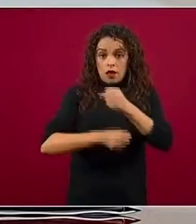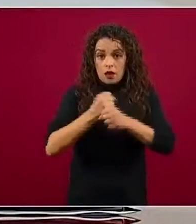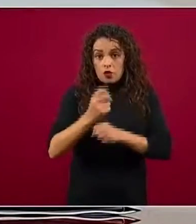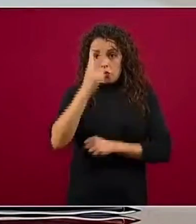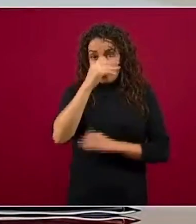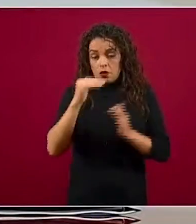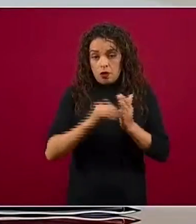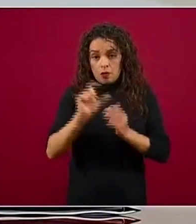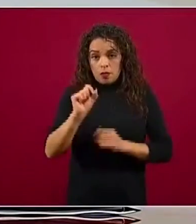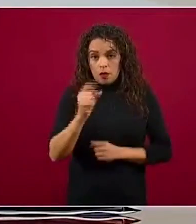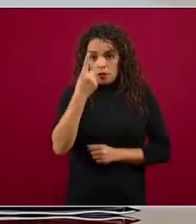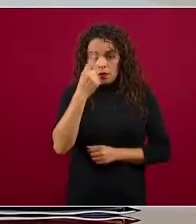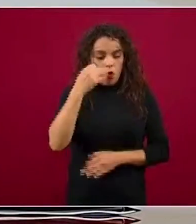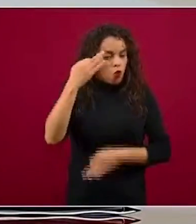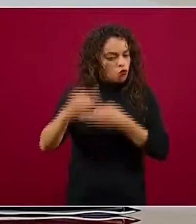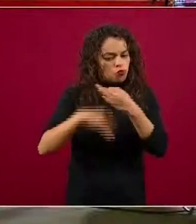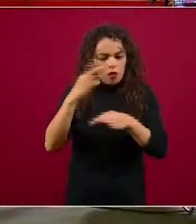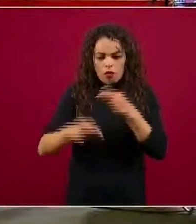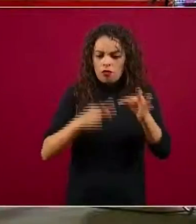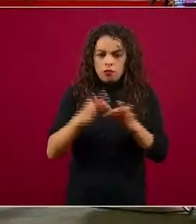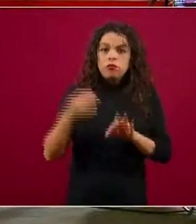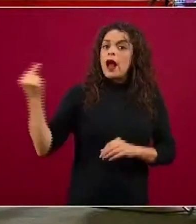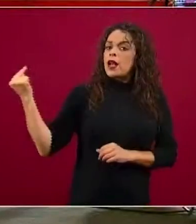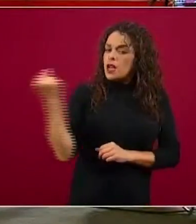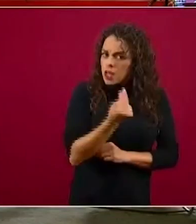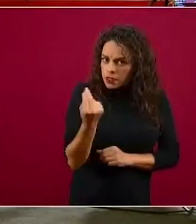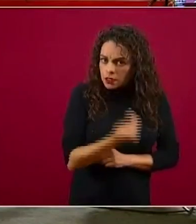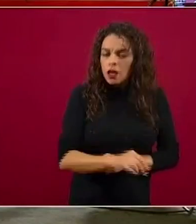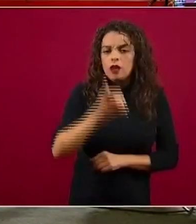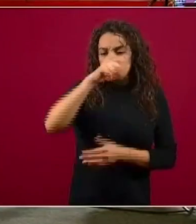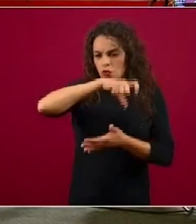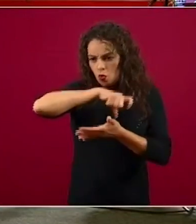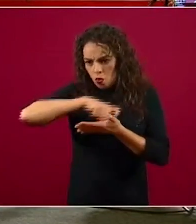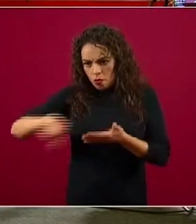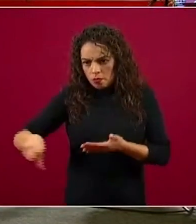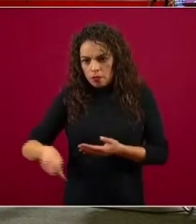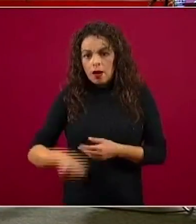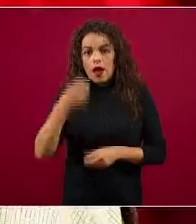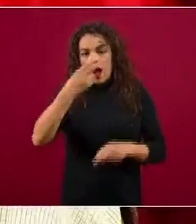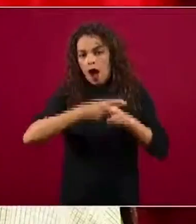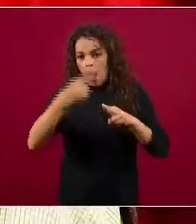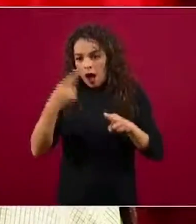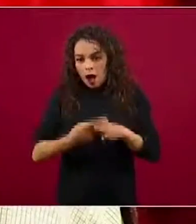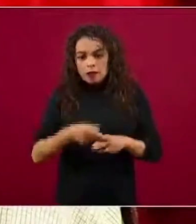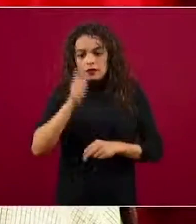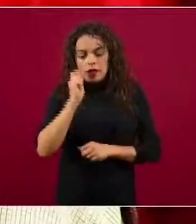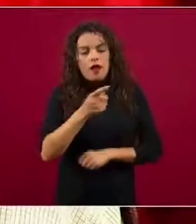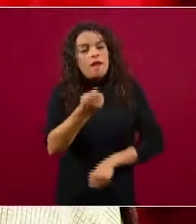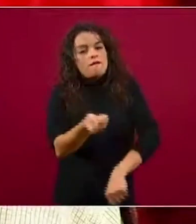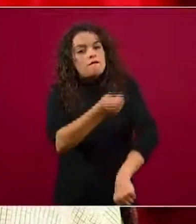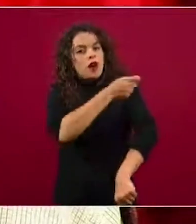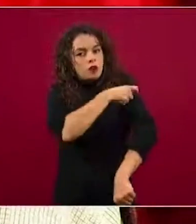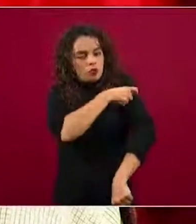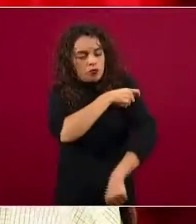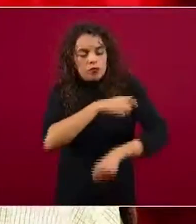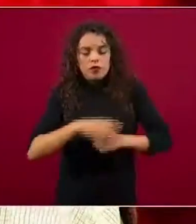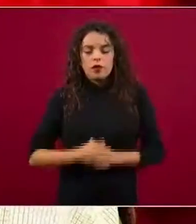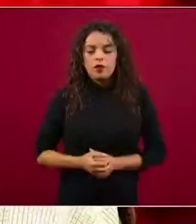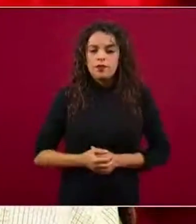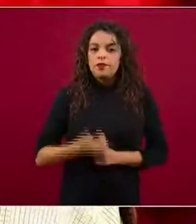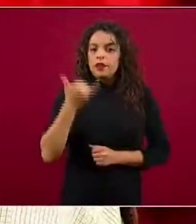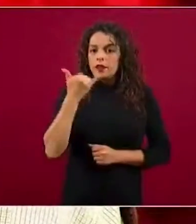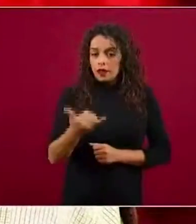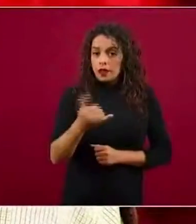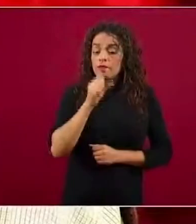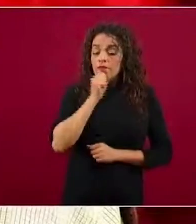se requieran y eso incluye hasta vacunas y desde luego medicamentos de todo